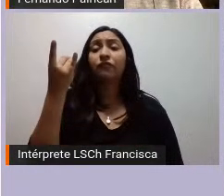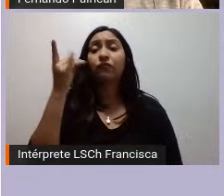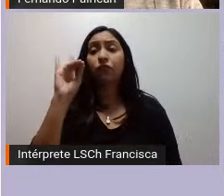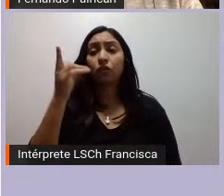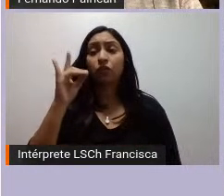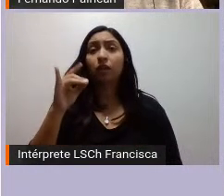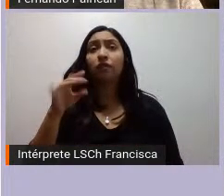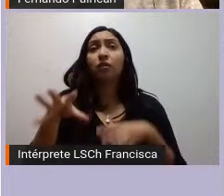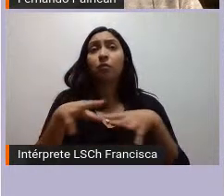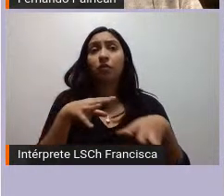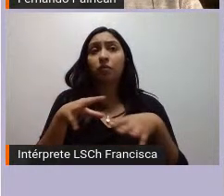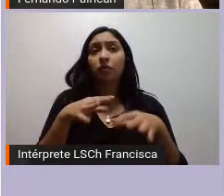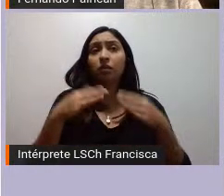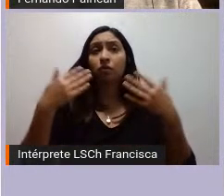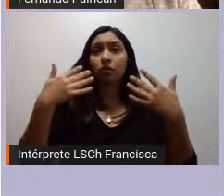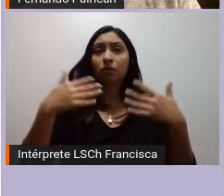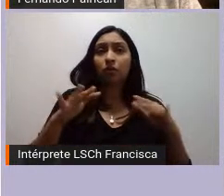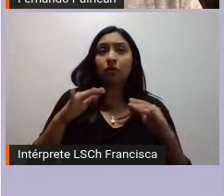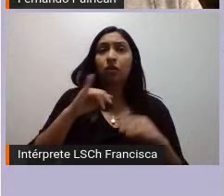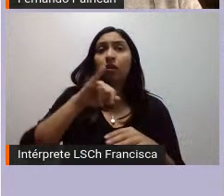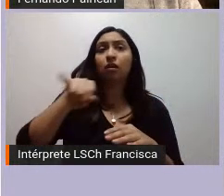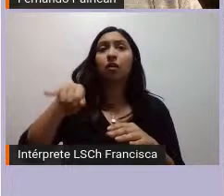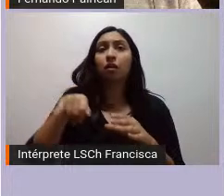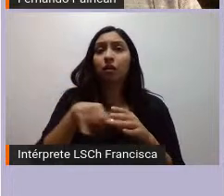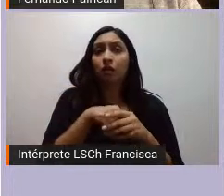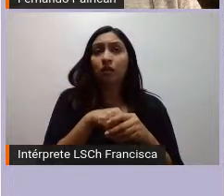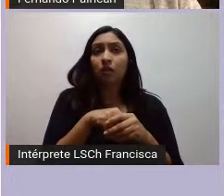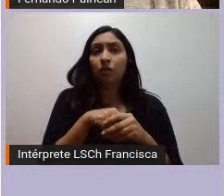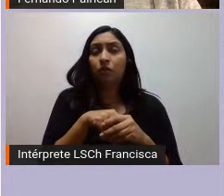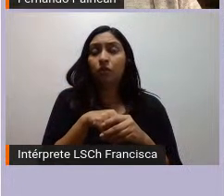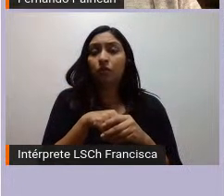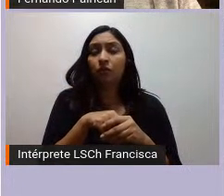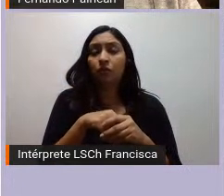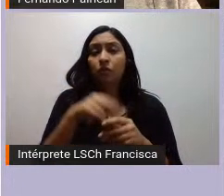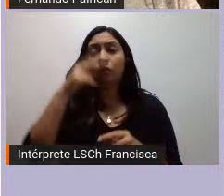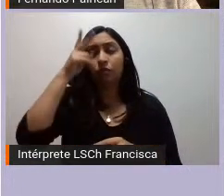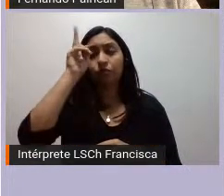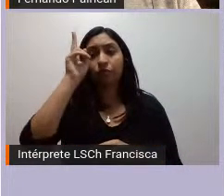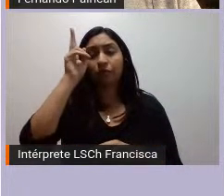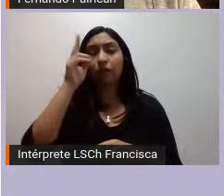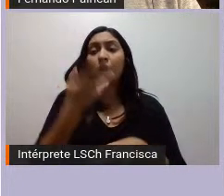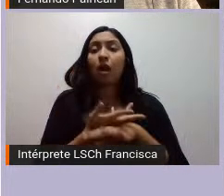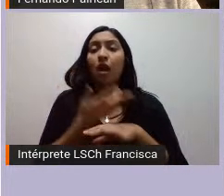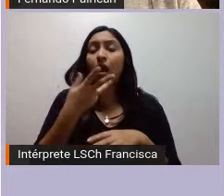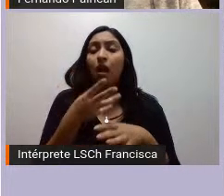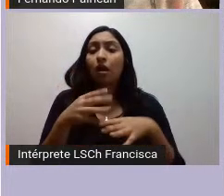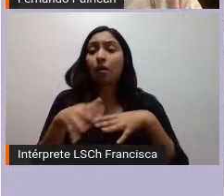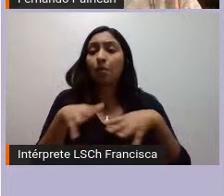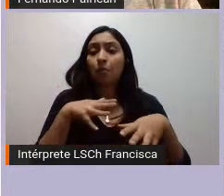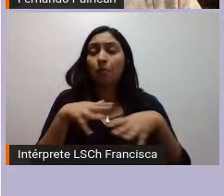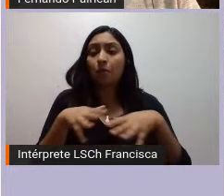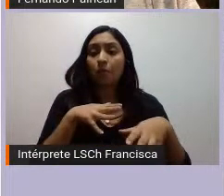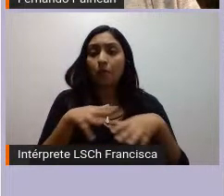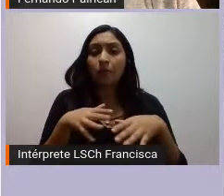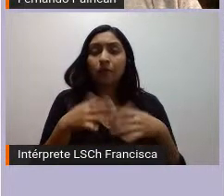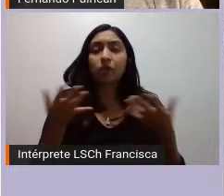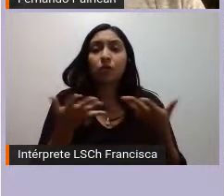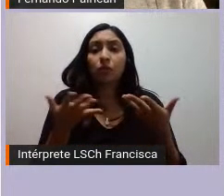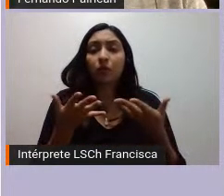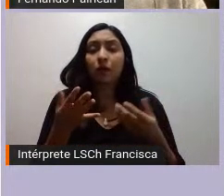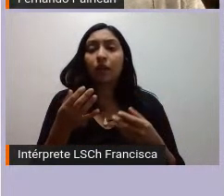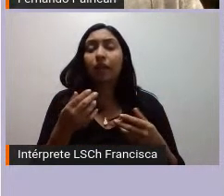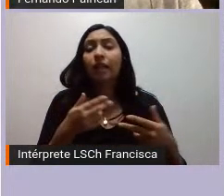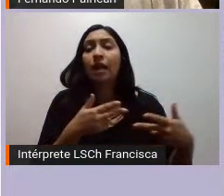socialismo que tiene incorporación del movimiento indígena va a dar una movilización en torno a lo que se llama la guerra del gas